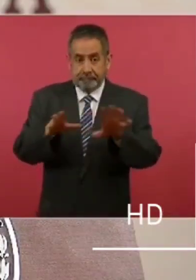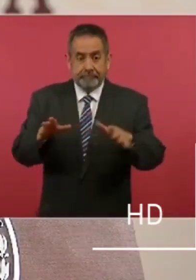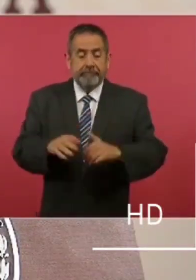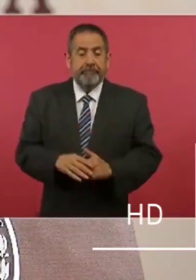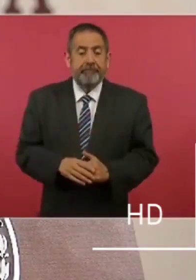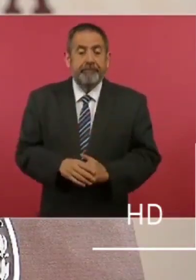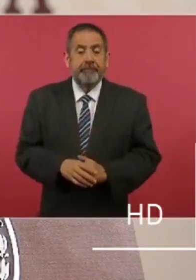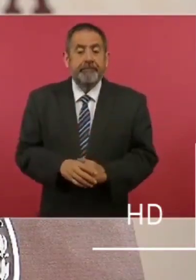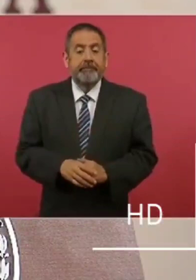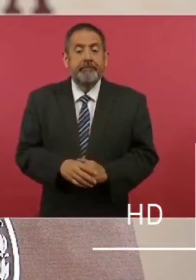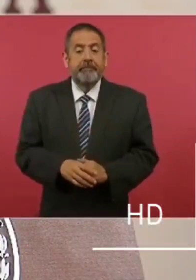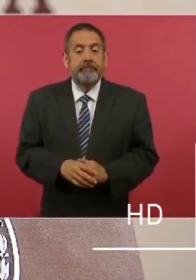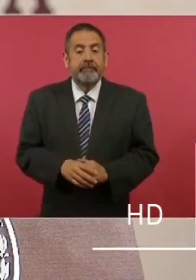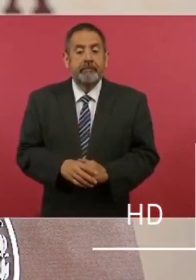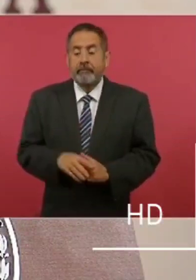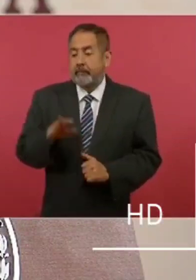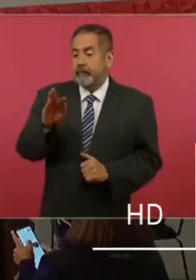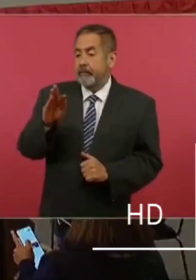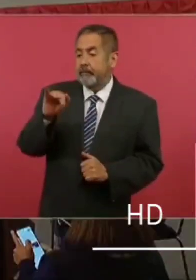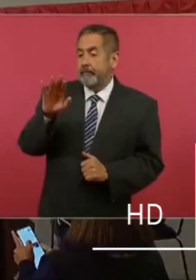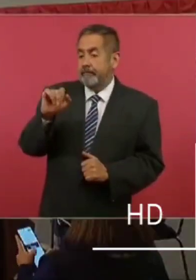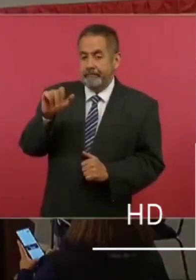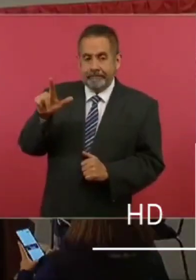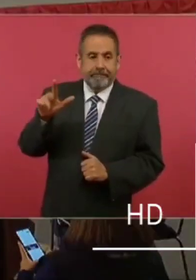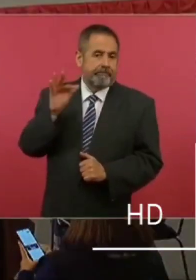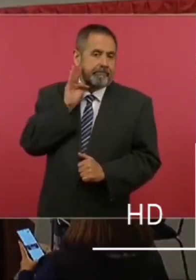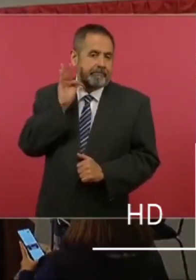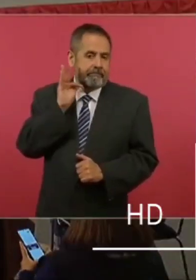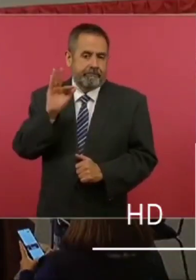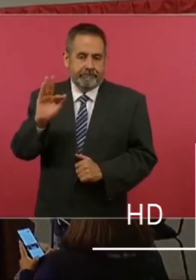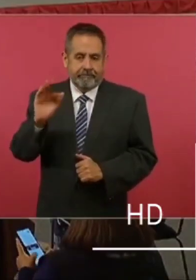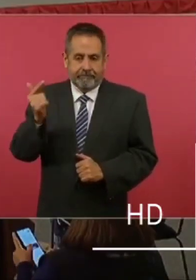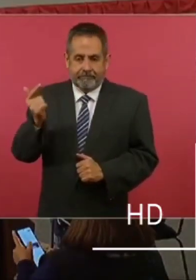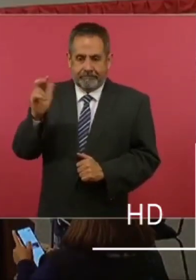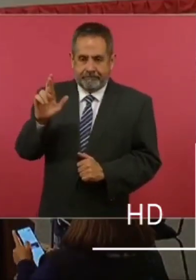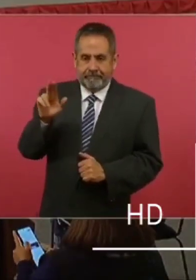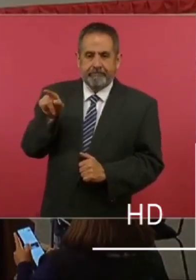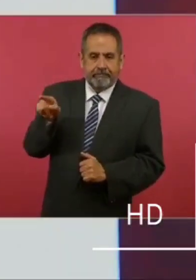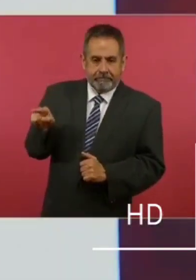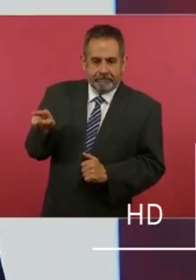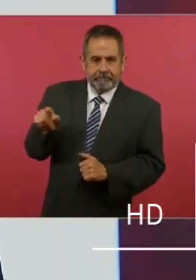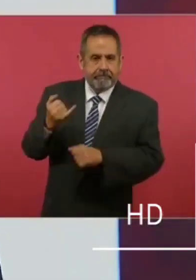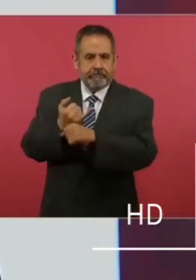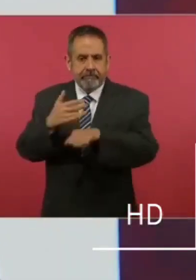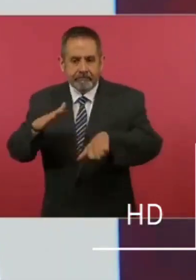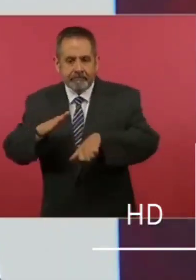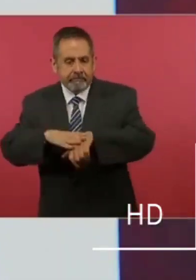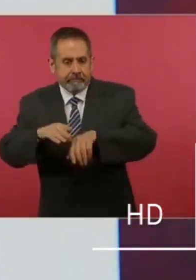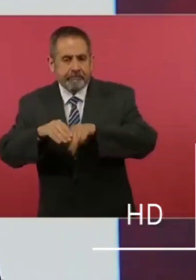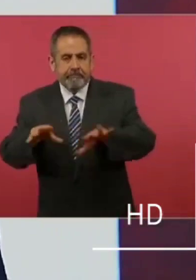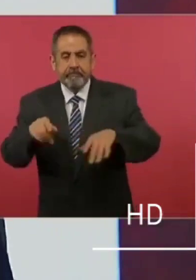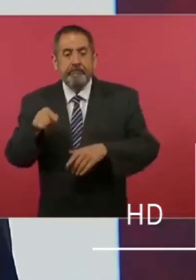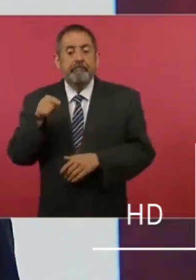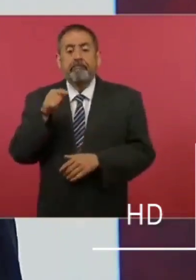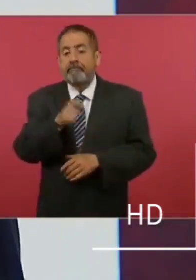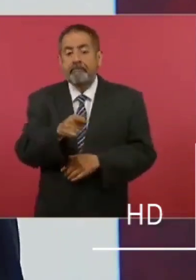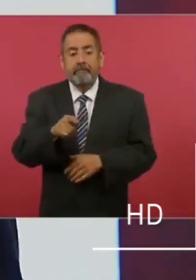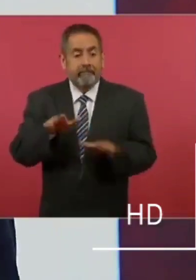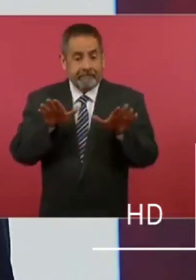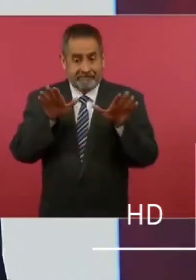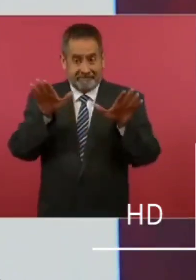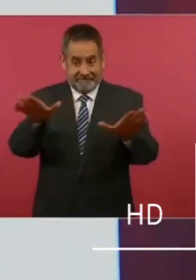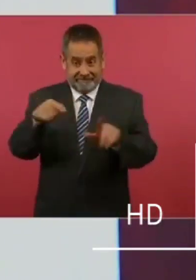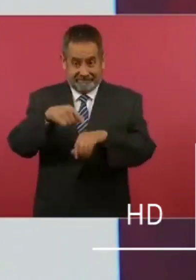la Fiscalía General de la República informó que la